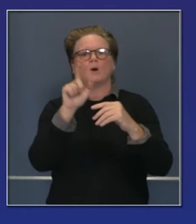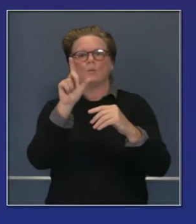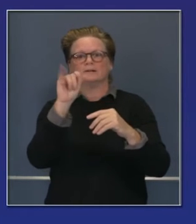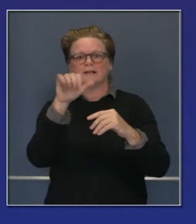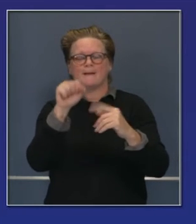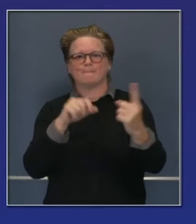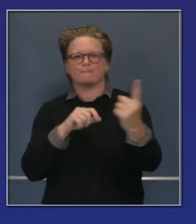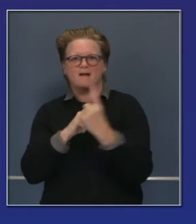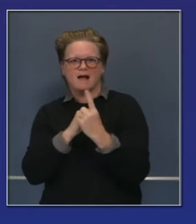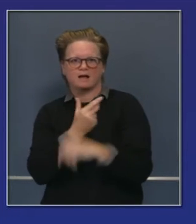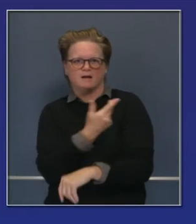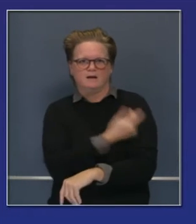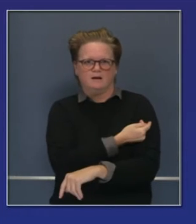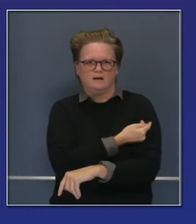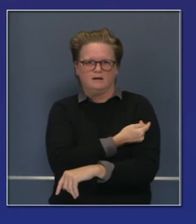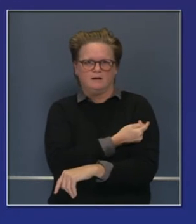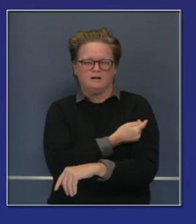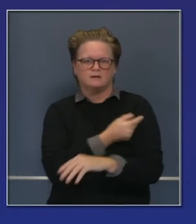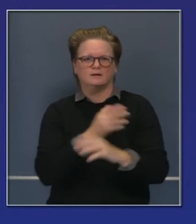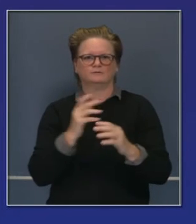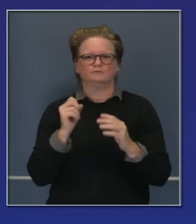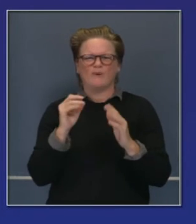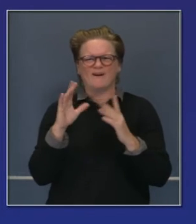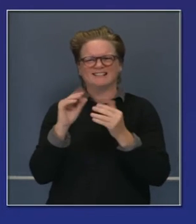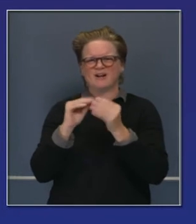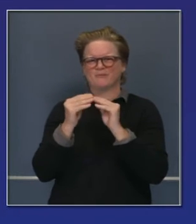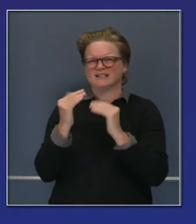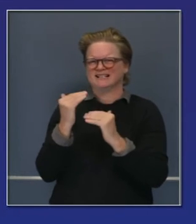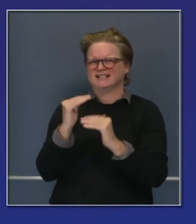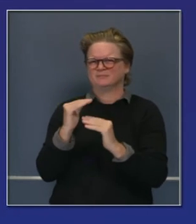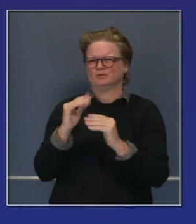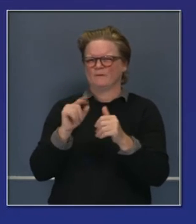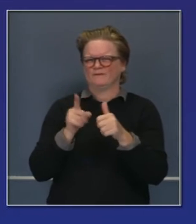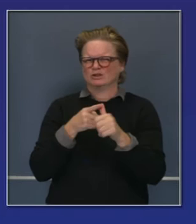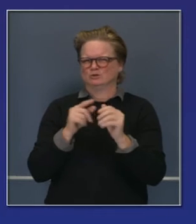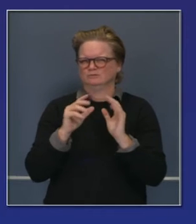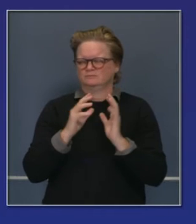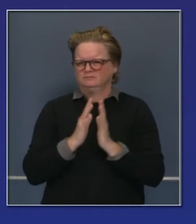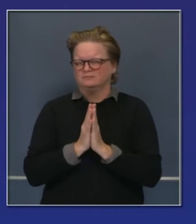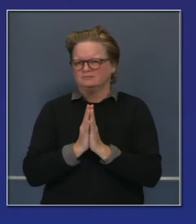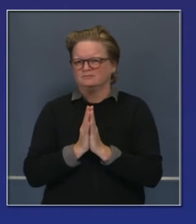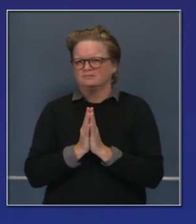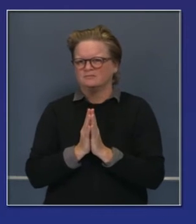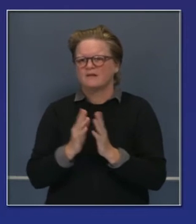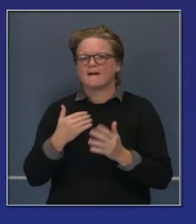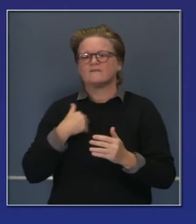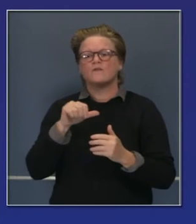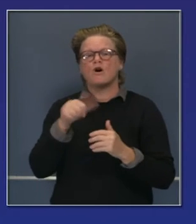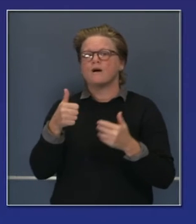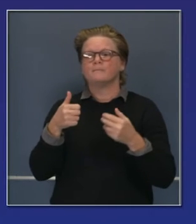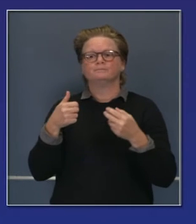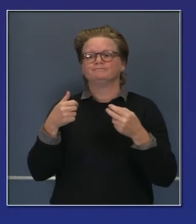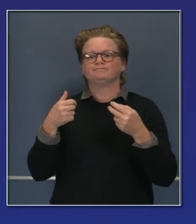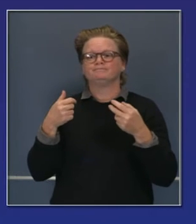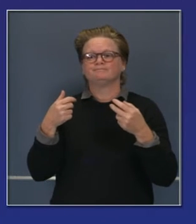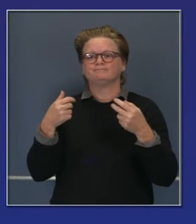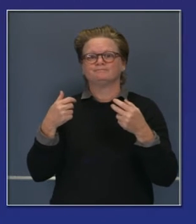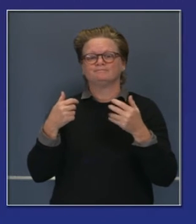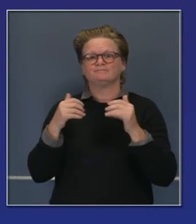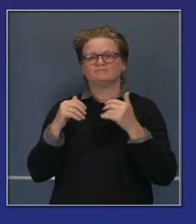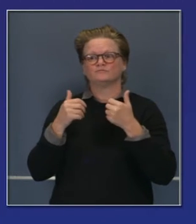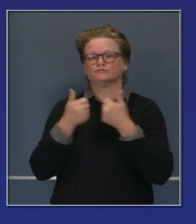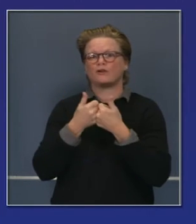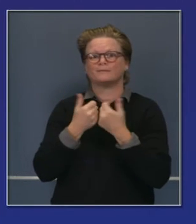requieren, tal vez recuerden en algunas de las presentaciones, que requieren almacenamiento ultra frío. De modo que hay muchos retos